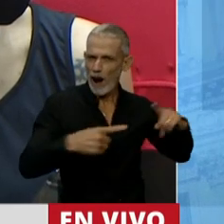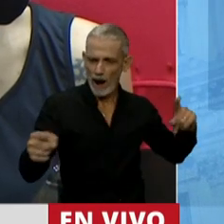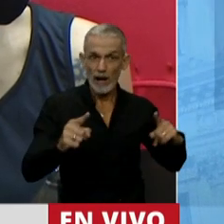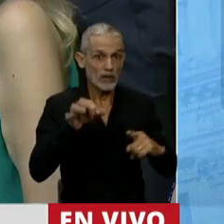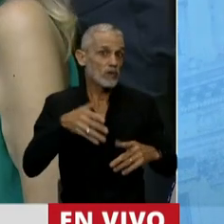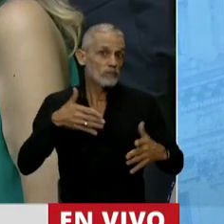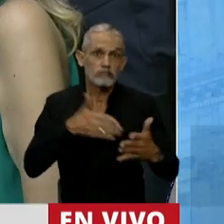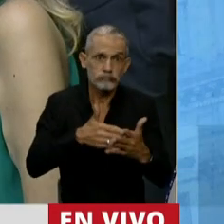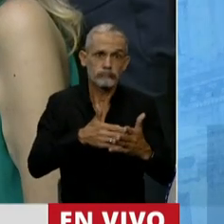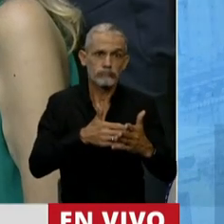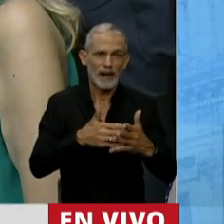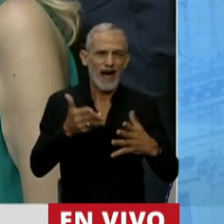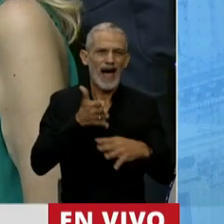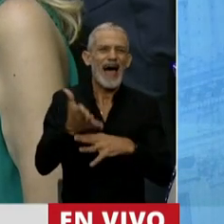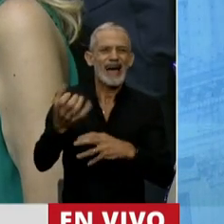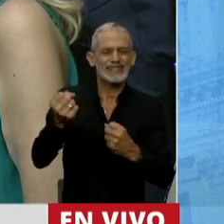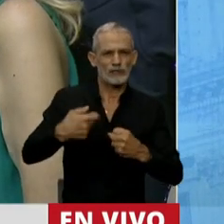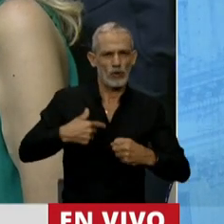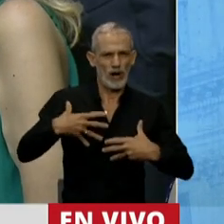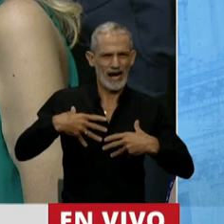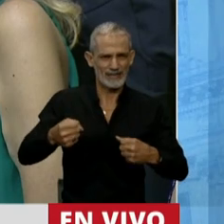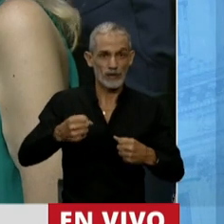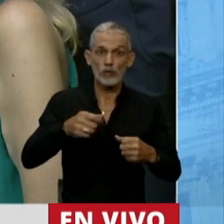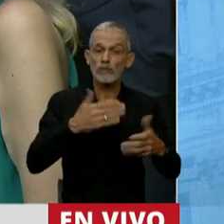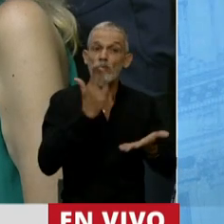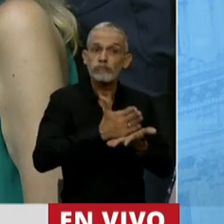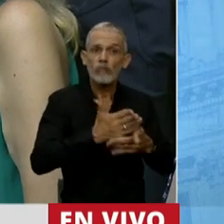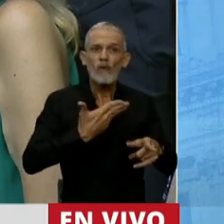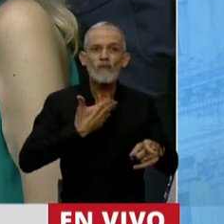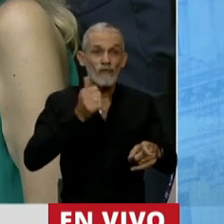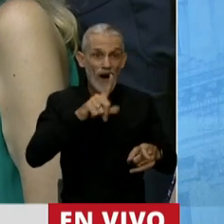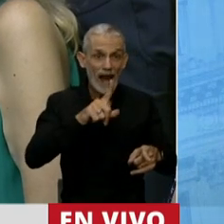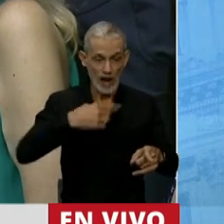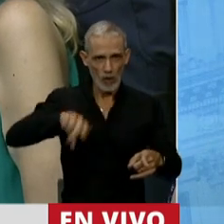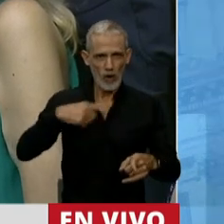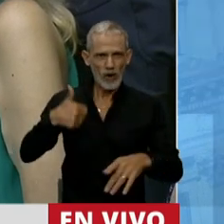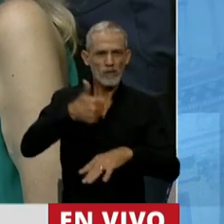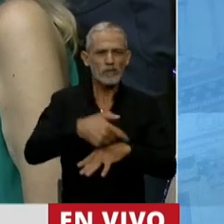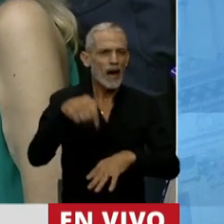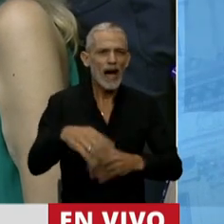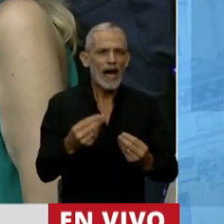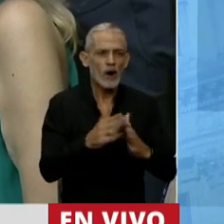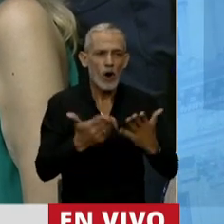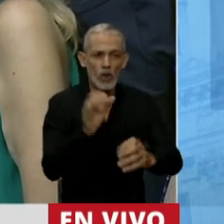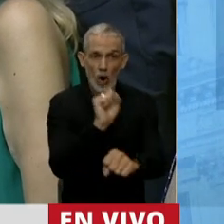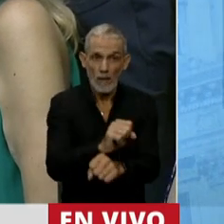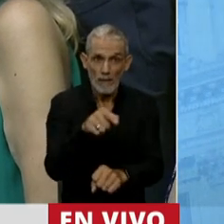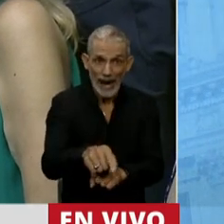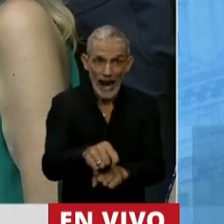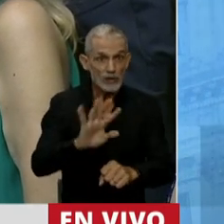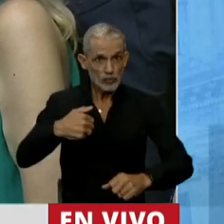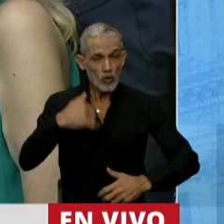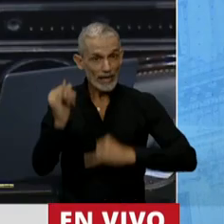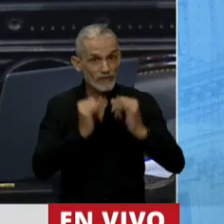barrera para el acceso a la salud. Así fue como después del fallo FAL, lo que venimos hoy en la parte penal, me voy a referir como miembro